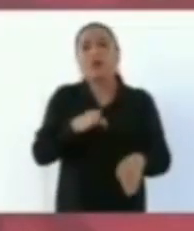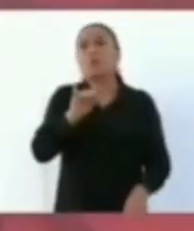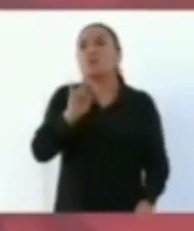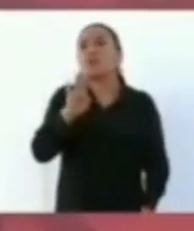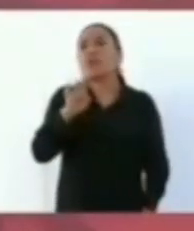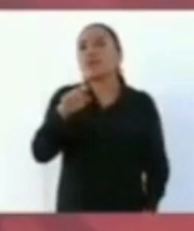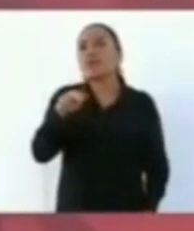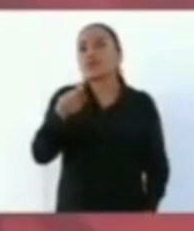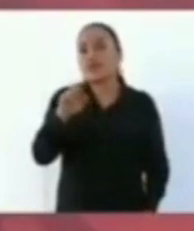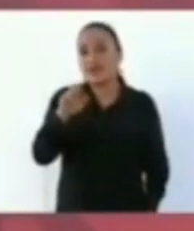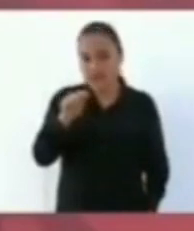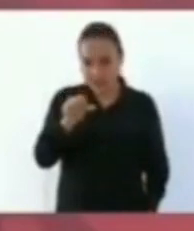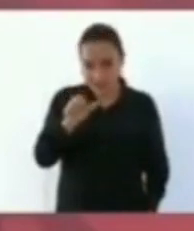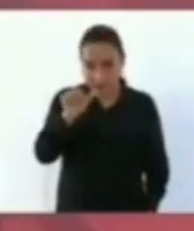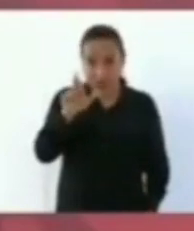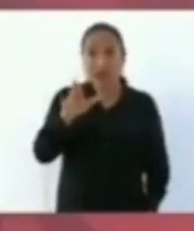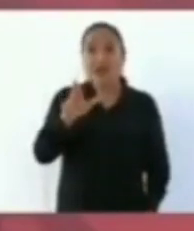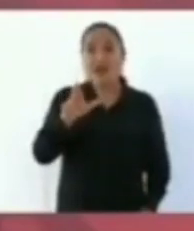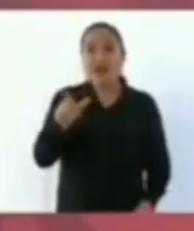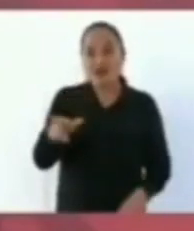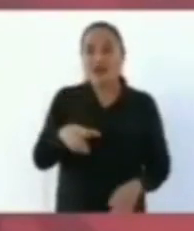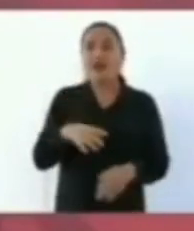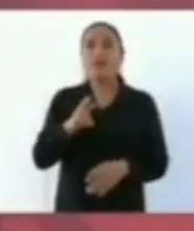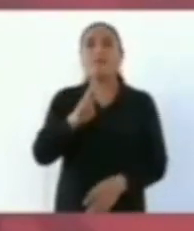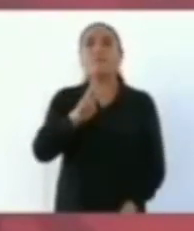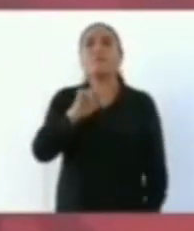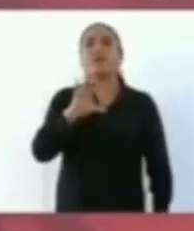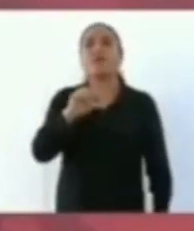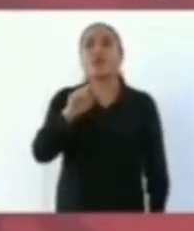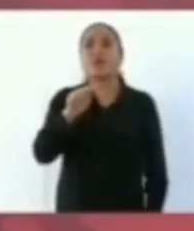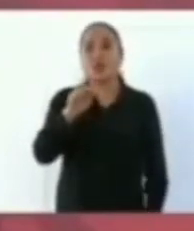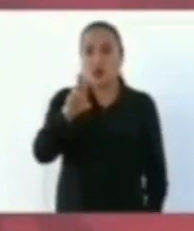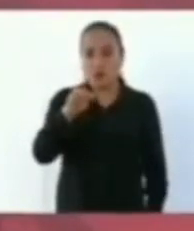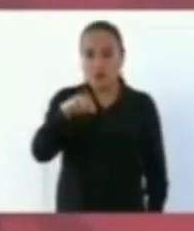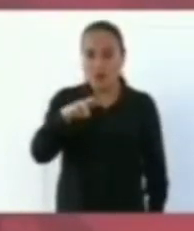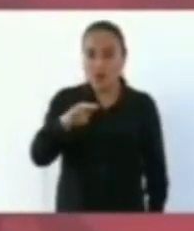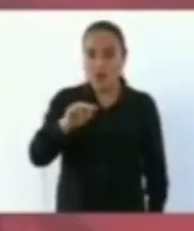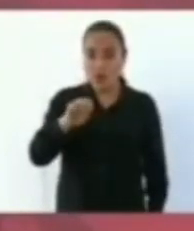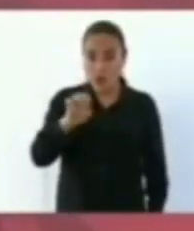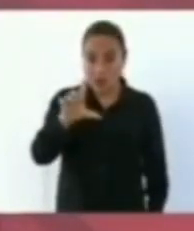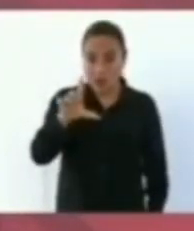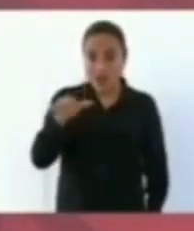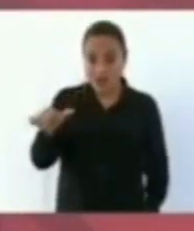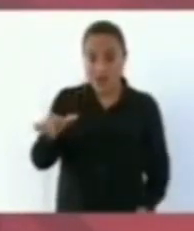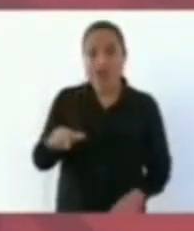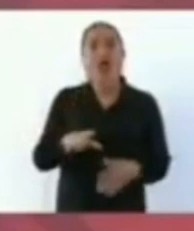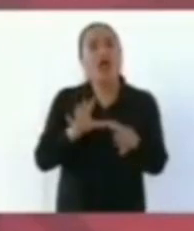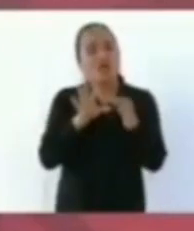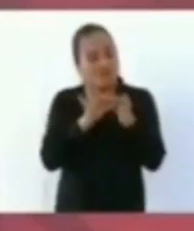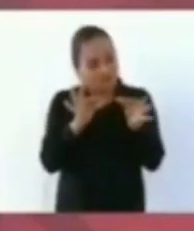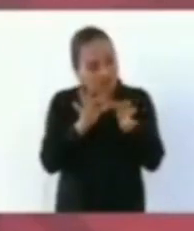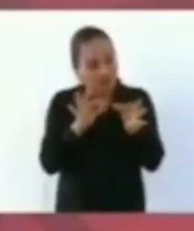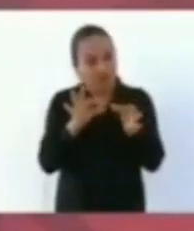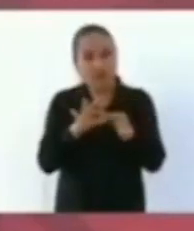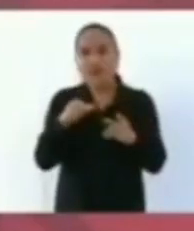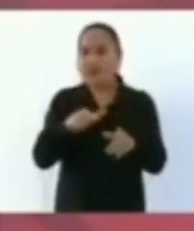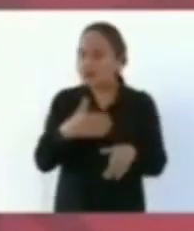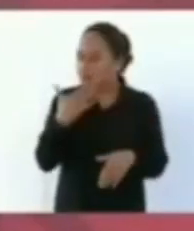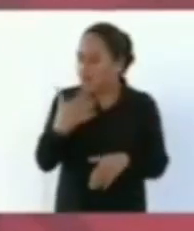acaba de informarnos Víctor Manuel Lamoyi, que está haciendo muy buen trabajo, de que ya en Oaxaca